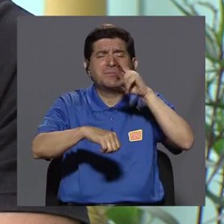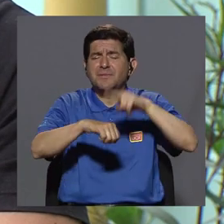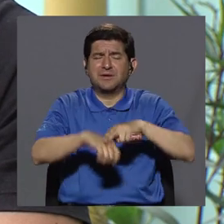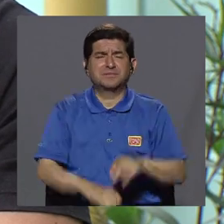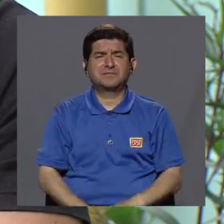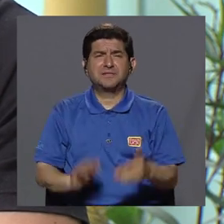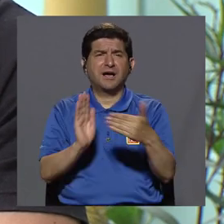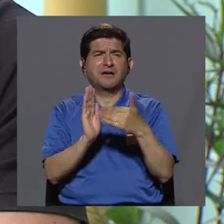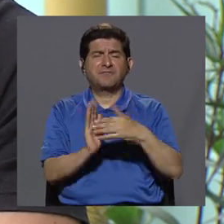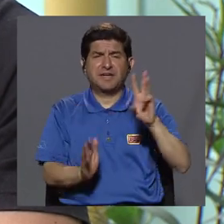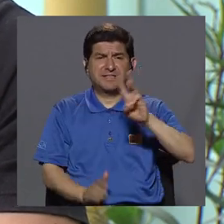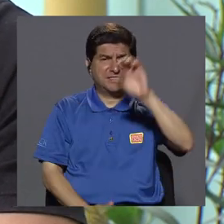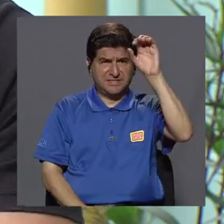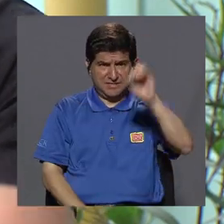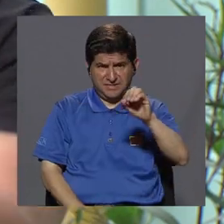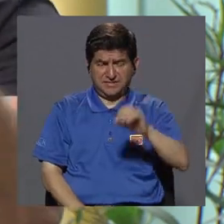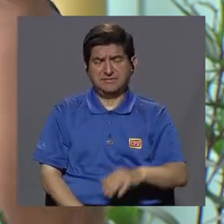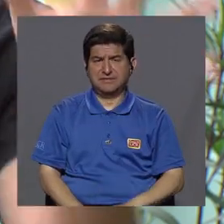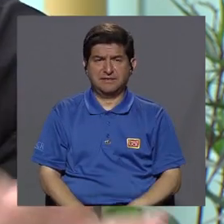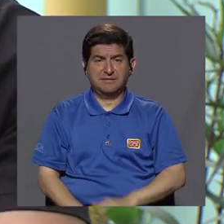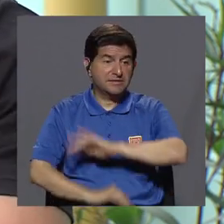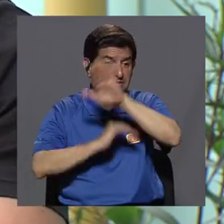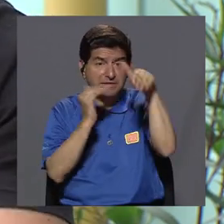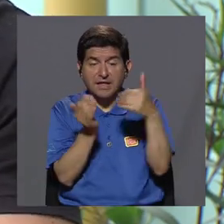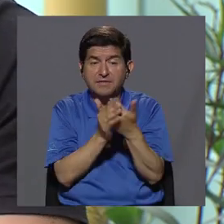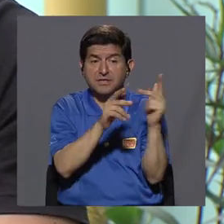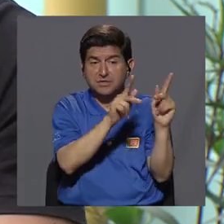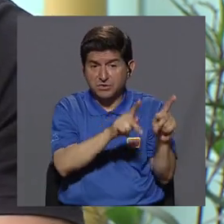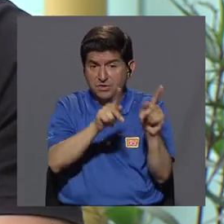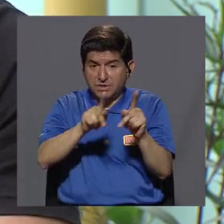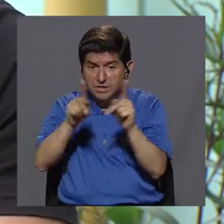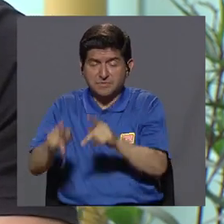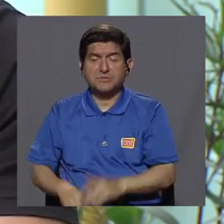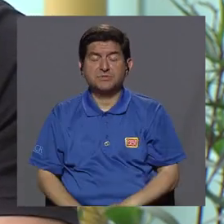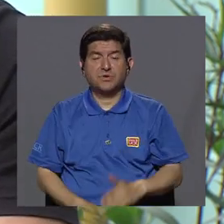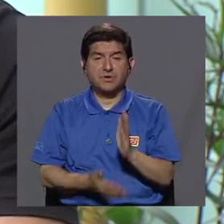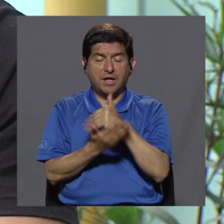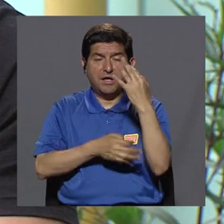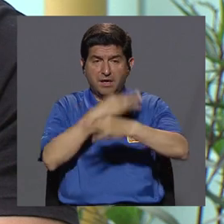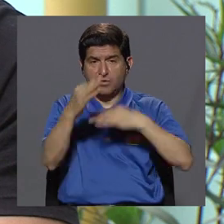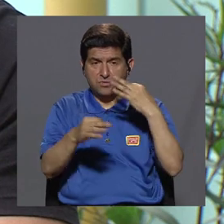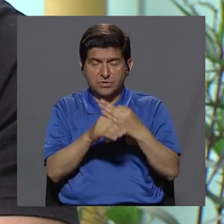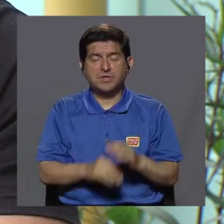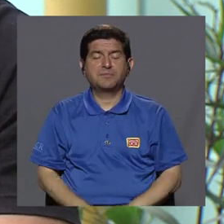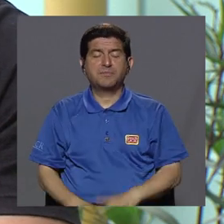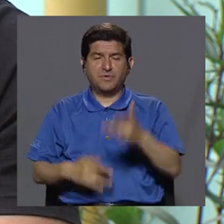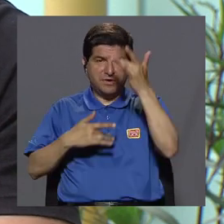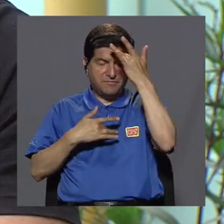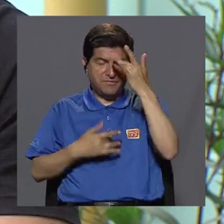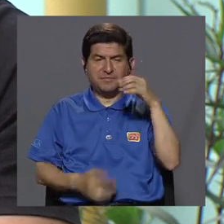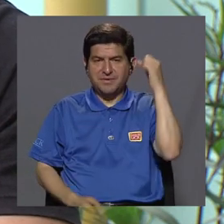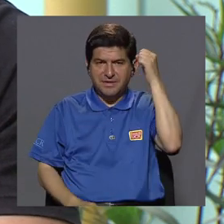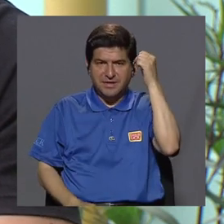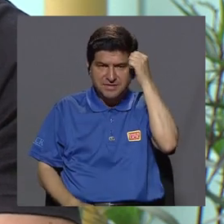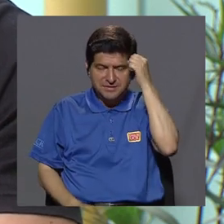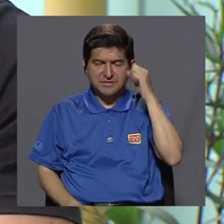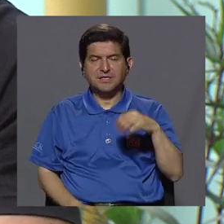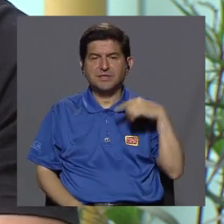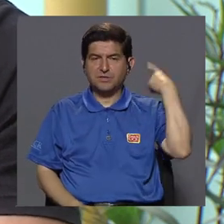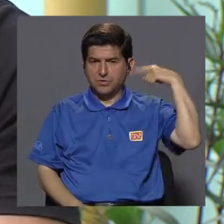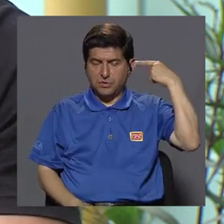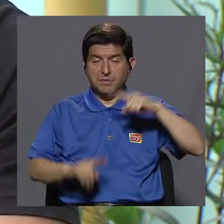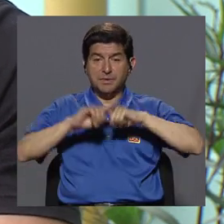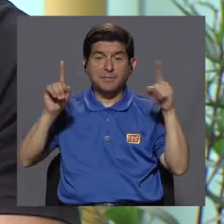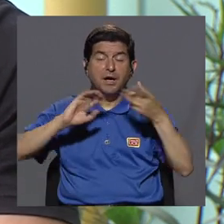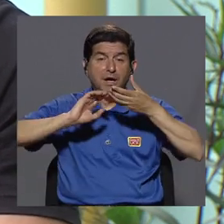afecta al 60%, digamos, de todas esas personas con algún tipo de enfermedades de síndrome demencial. Pero un dato